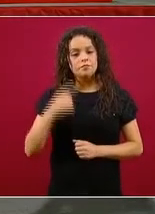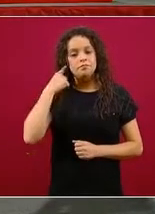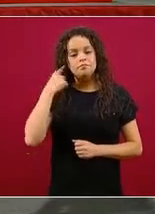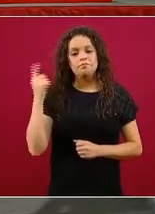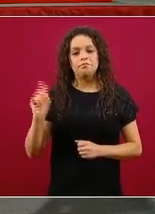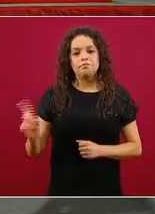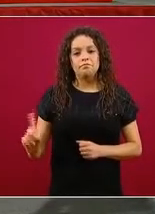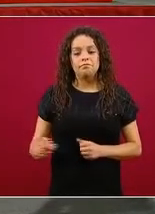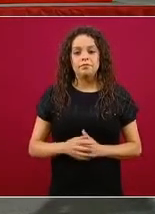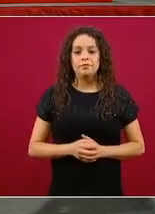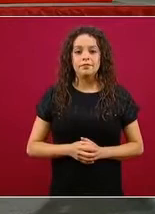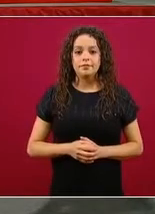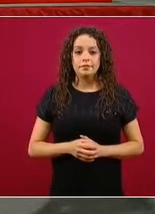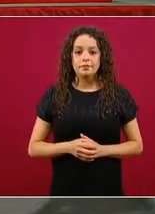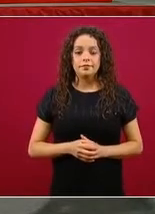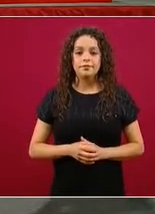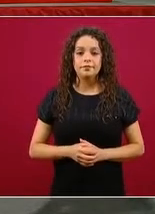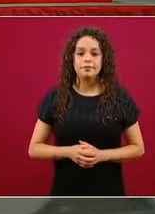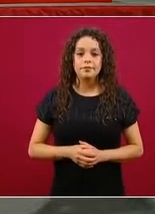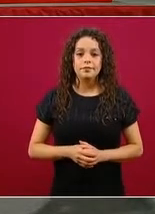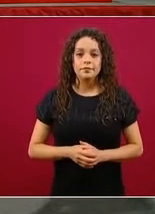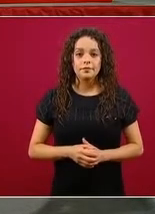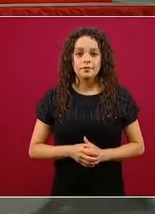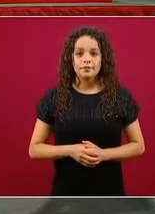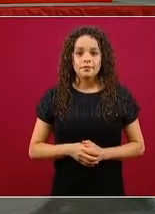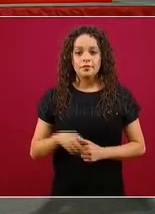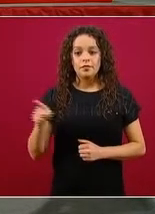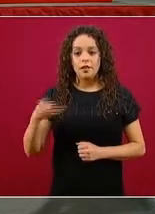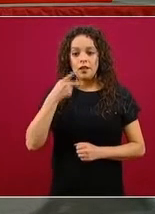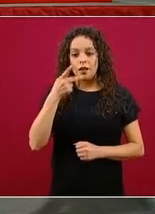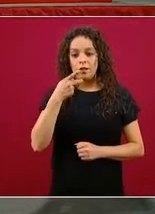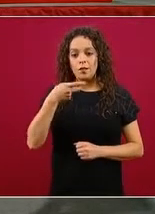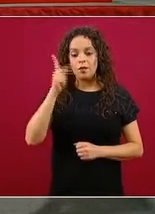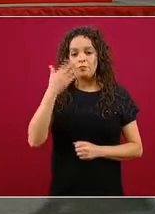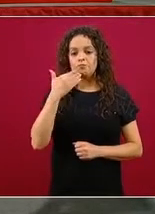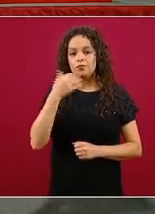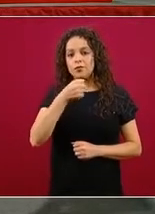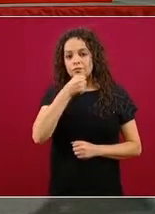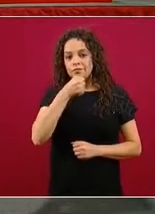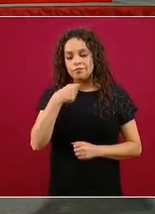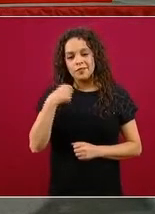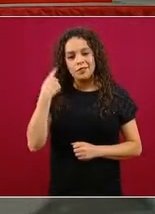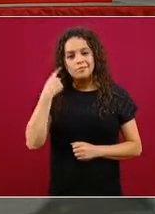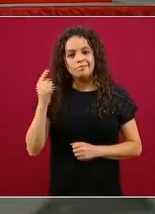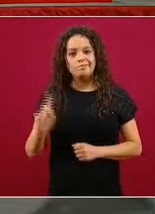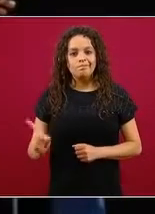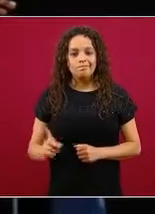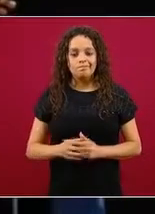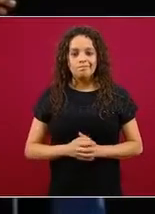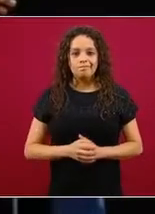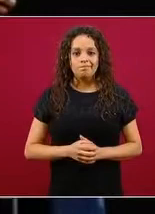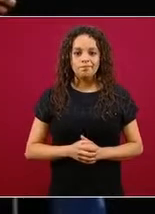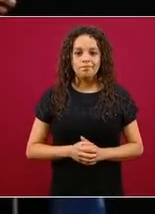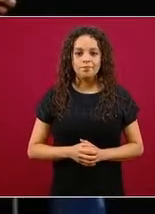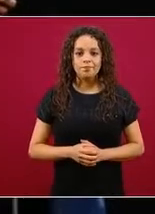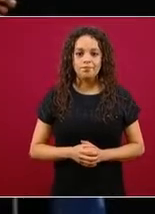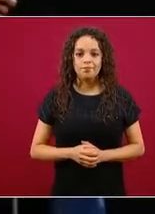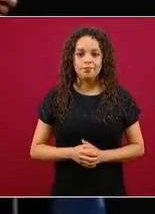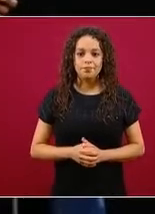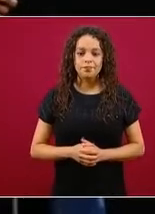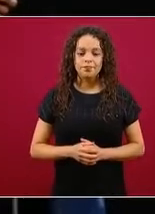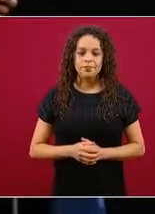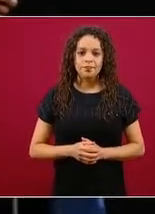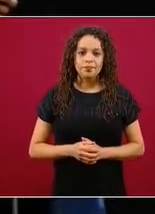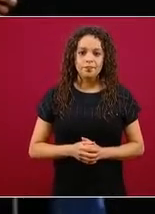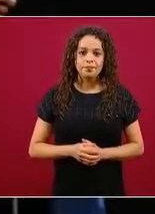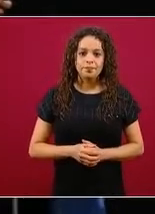llevan más tiempo de experimentación sabemos que esas comunidades científicas en los estados tienen personas